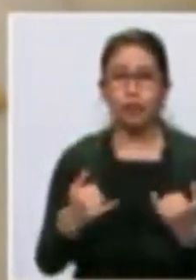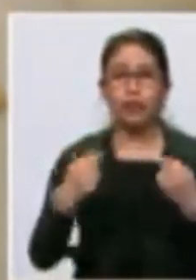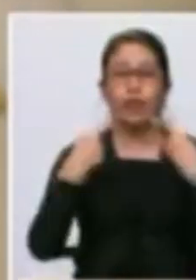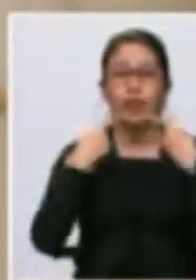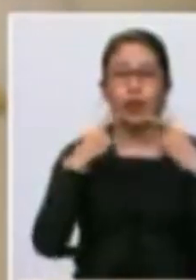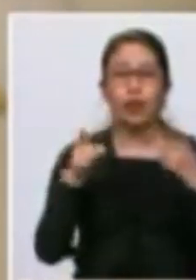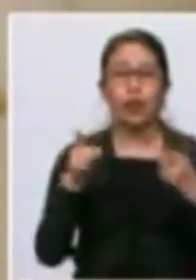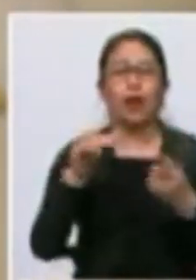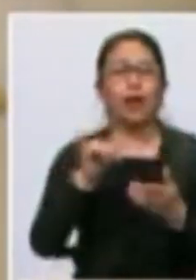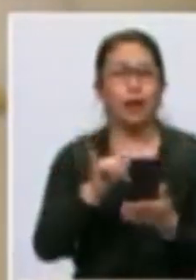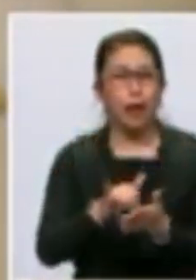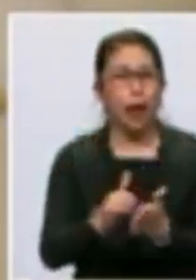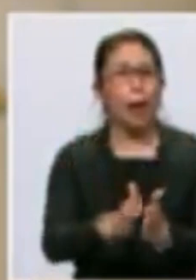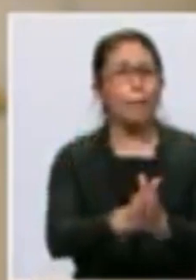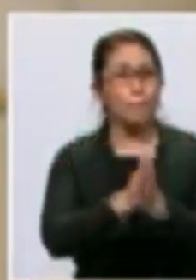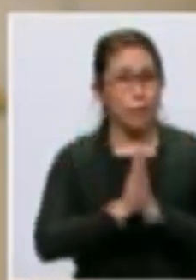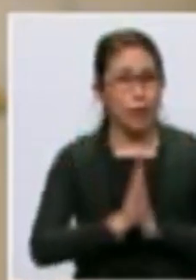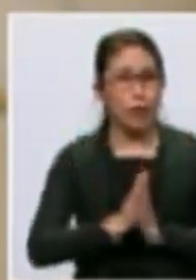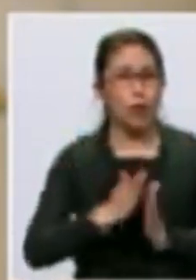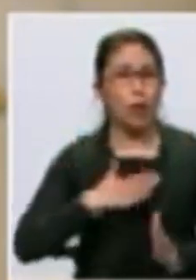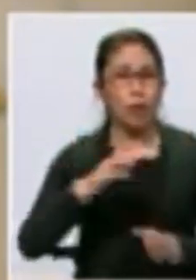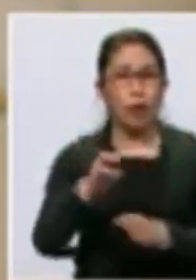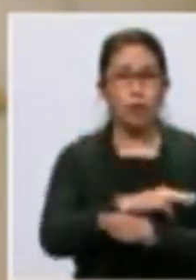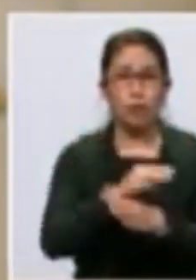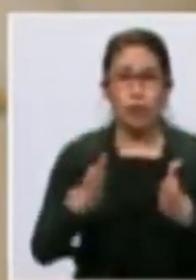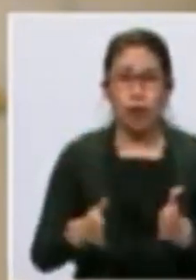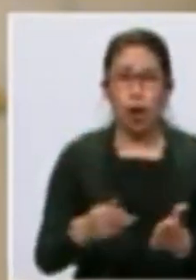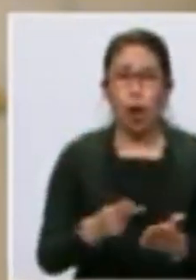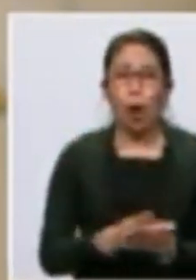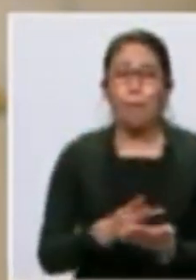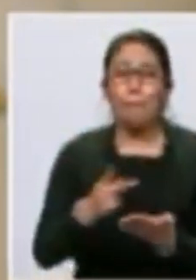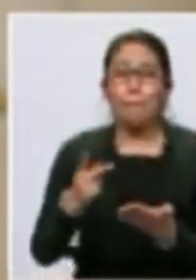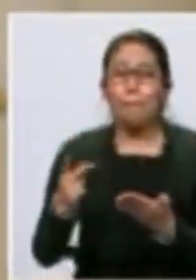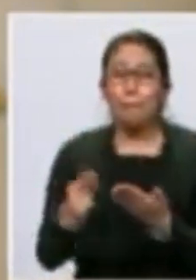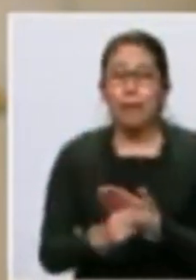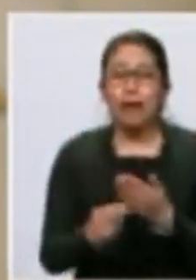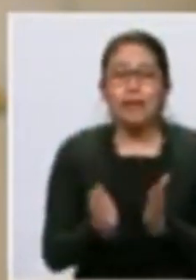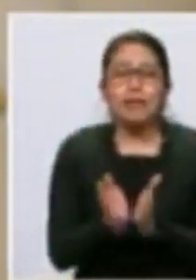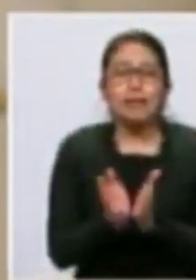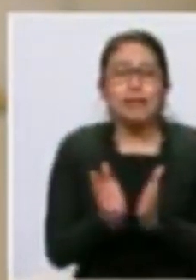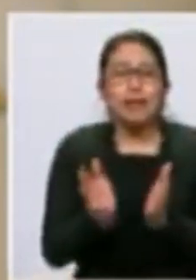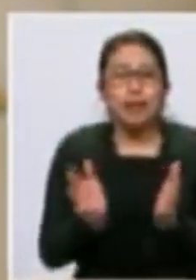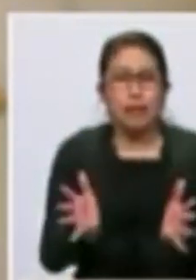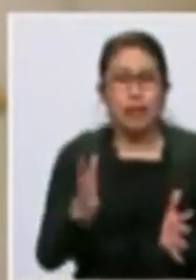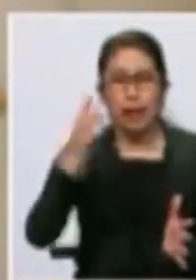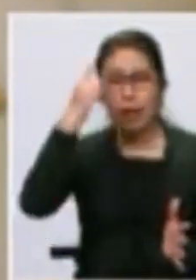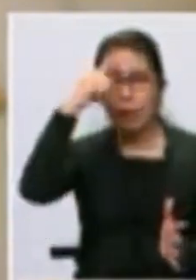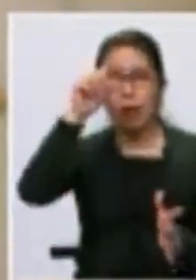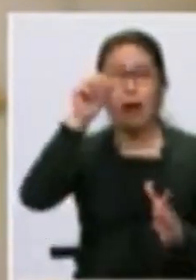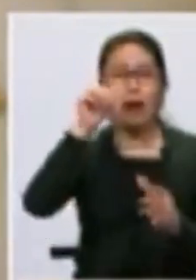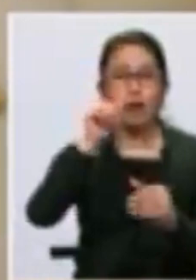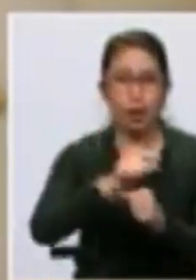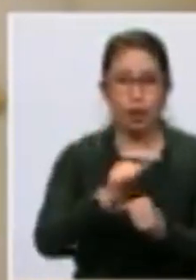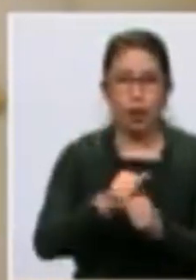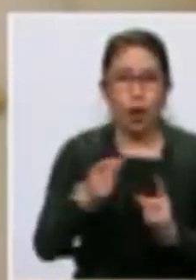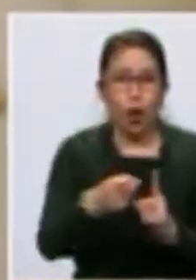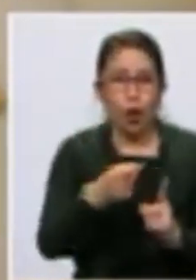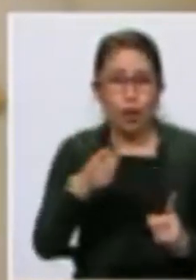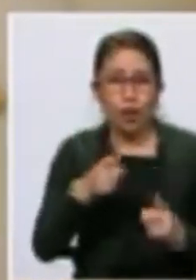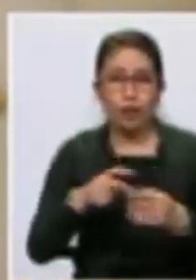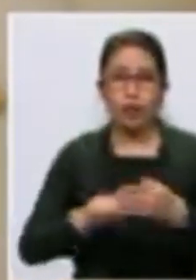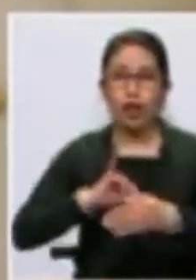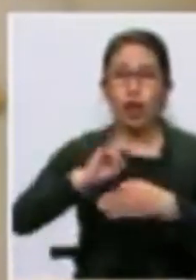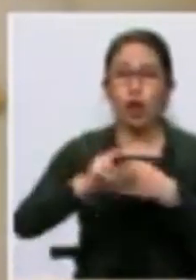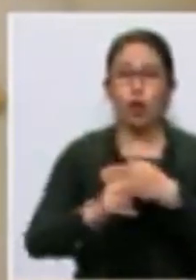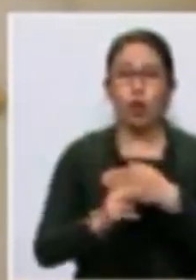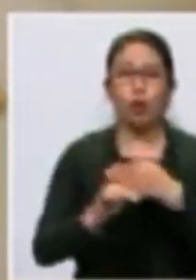dio el día de hoy por el primero de mayo por estar celebrando el Día del Trabajador. Ha dicho que esto será implementado desde